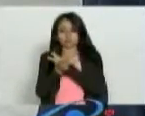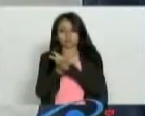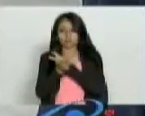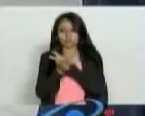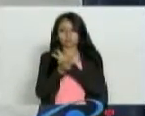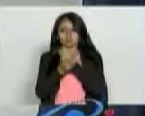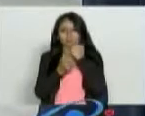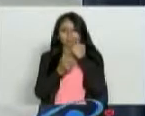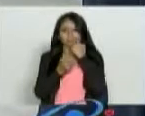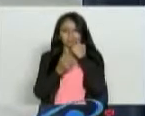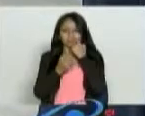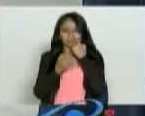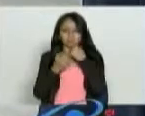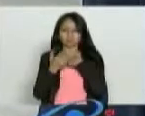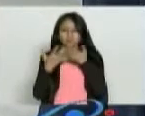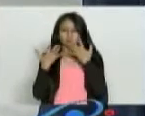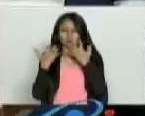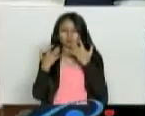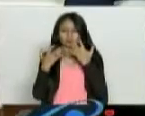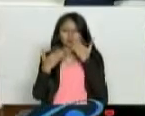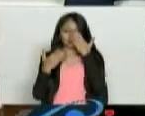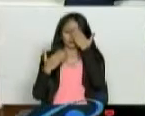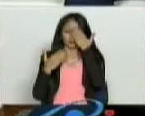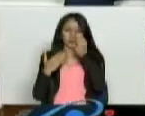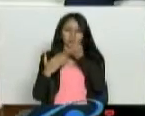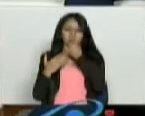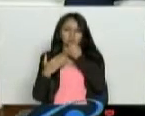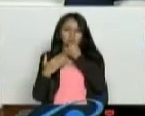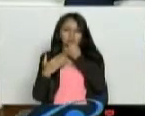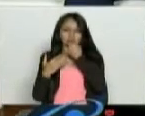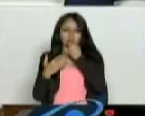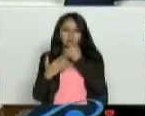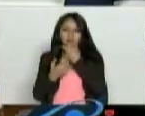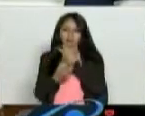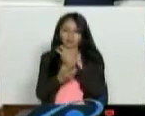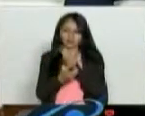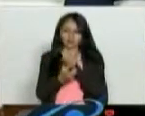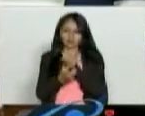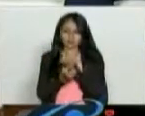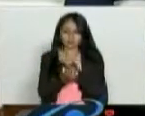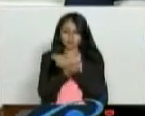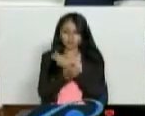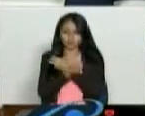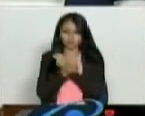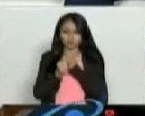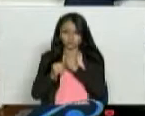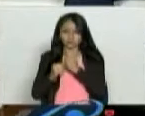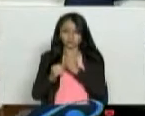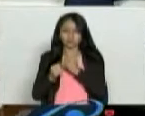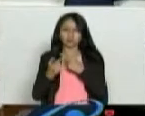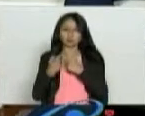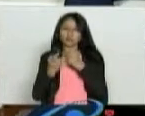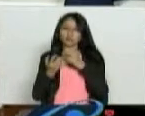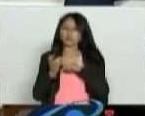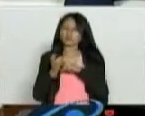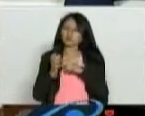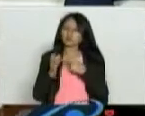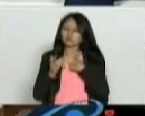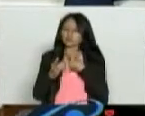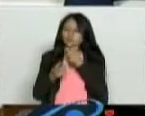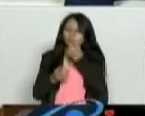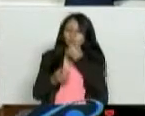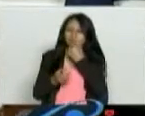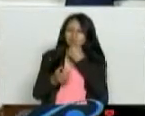saber, digamos, yo estoy tomando calcio porque me detectaron osteoporosis. Quiero saber qué calcio podría tomar